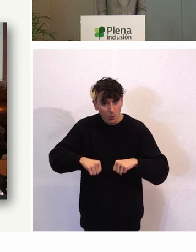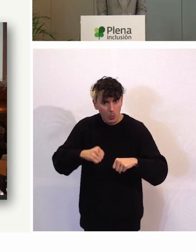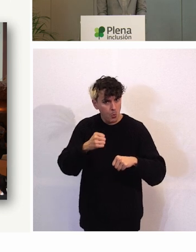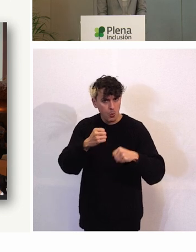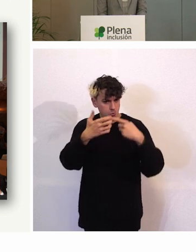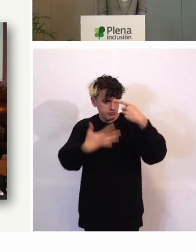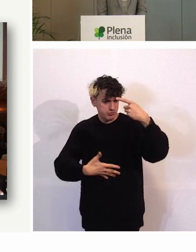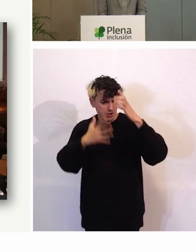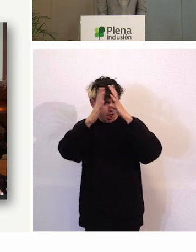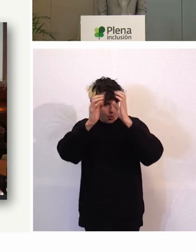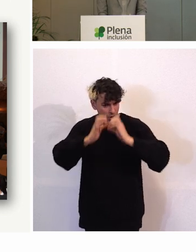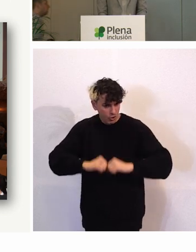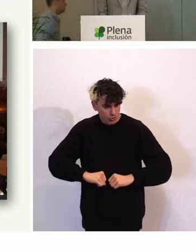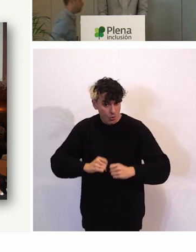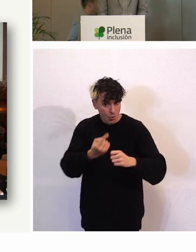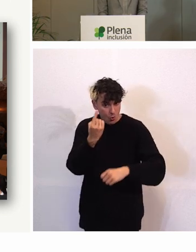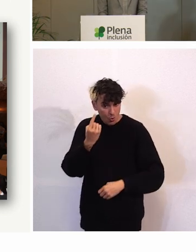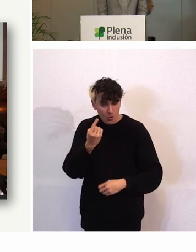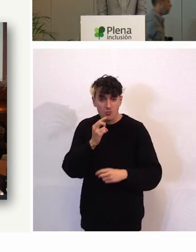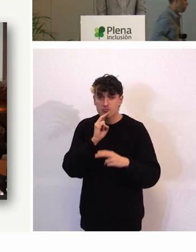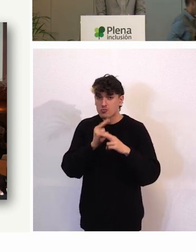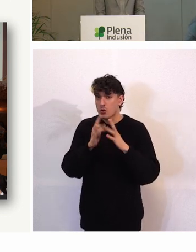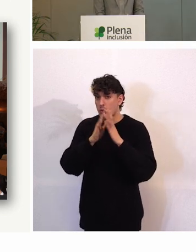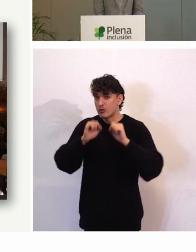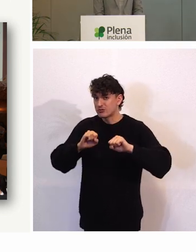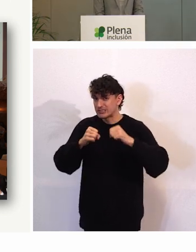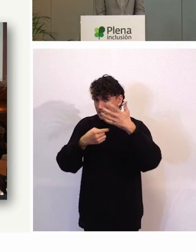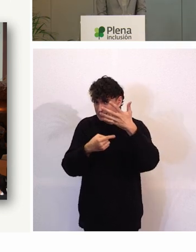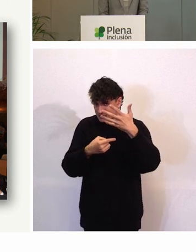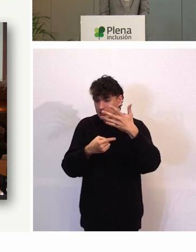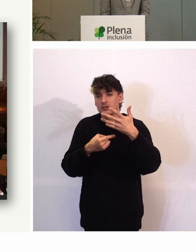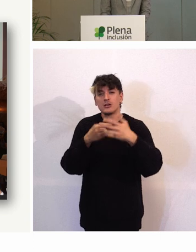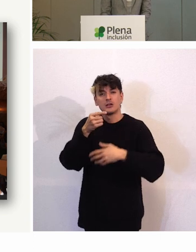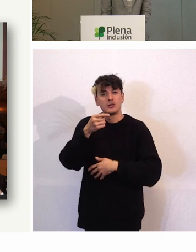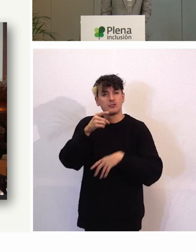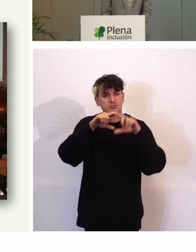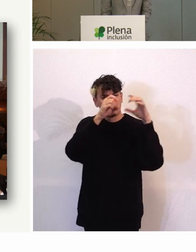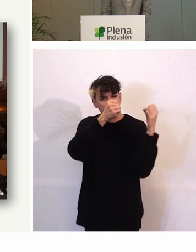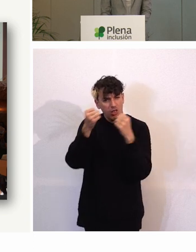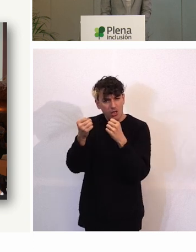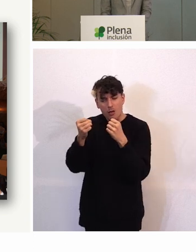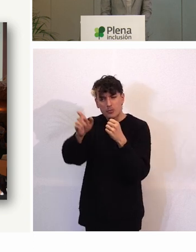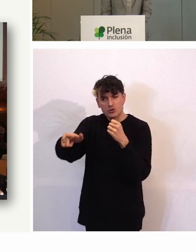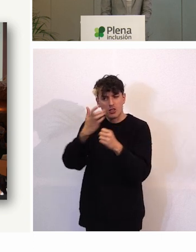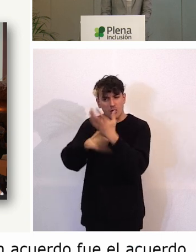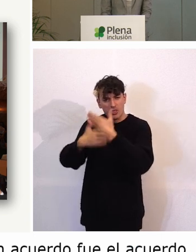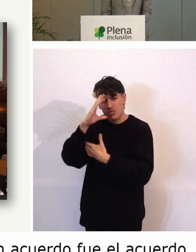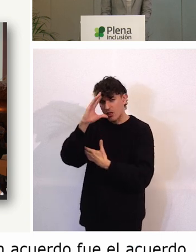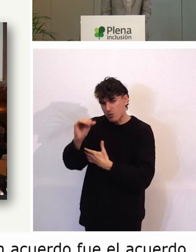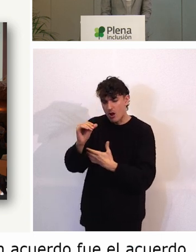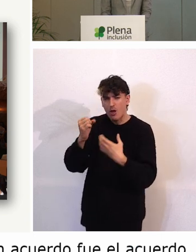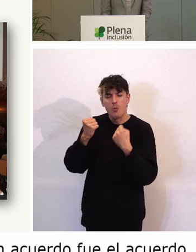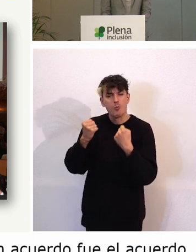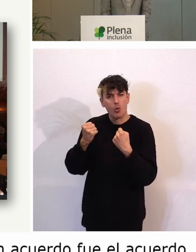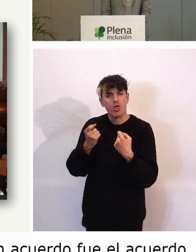Las entidades de Plena Inclusión tienen que empoderar a las personas con discapacidad intelectual y aumentar su